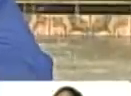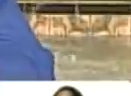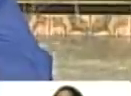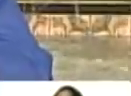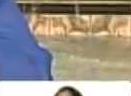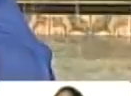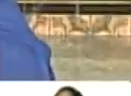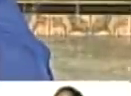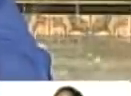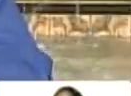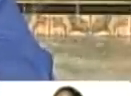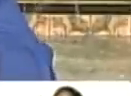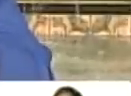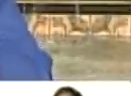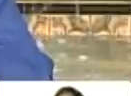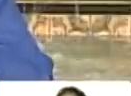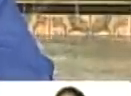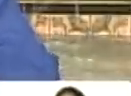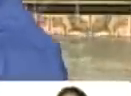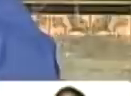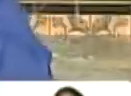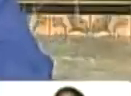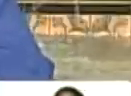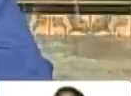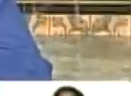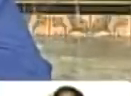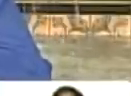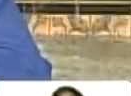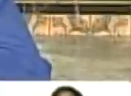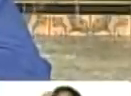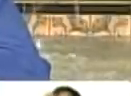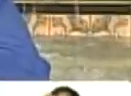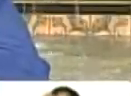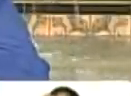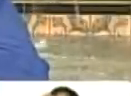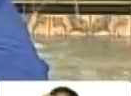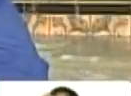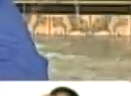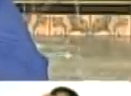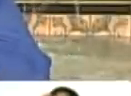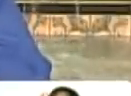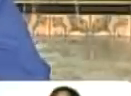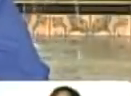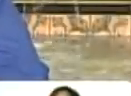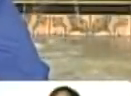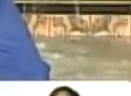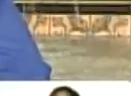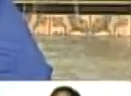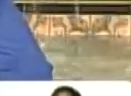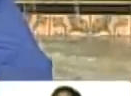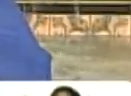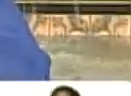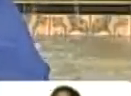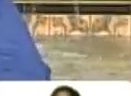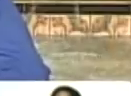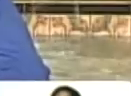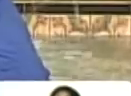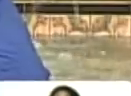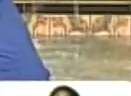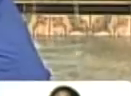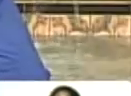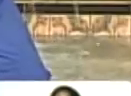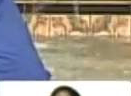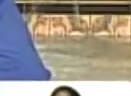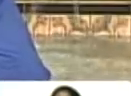en los Estados Unidos de Norteamérica y en Europa que piense que estos efectos se van a mantener en el